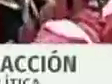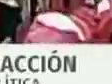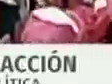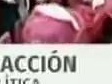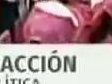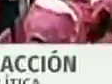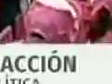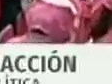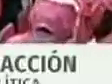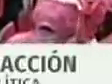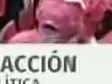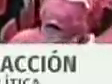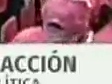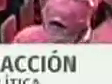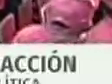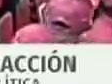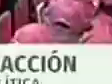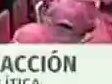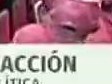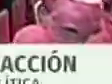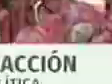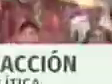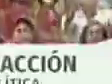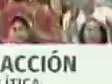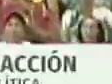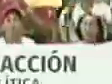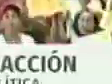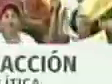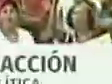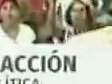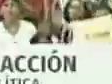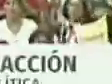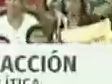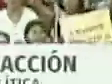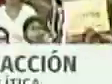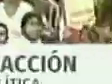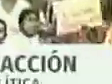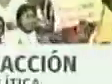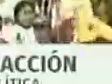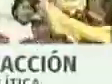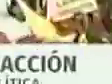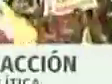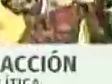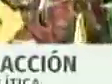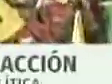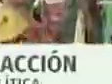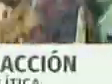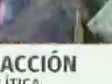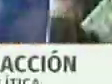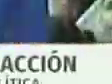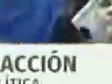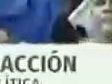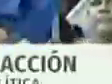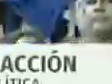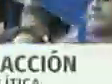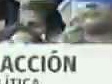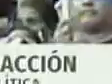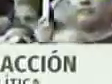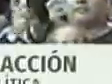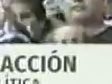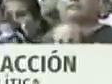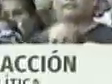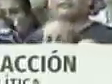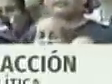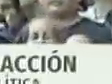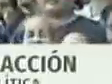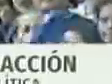revolución bolivariana para garantizar la paz en el territorio con la participación protagónica de mujeres